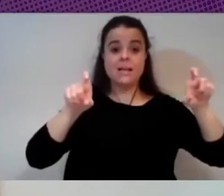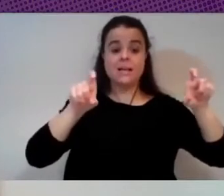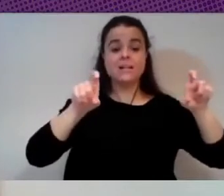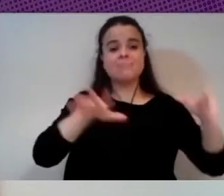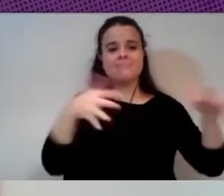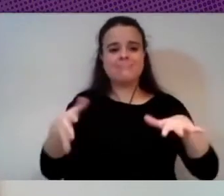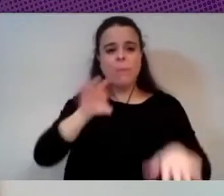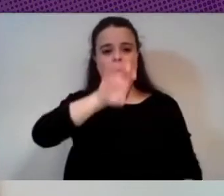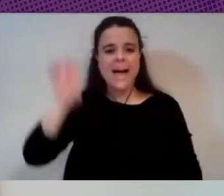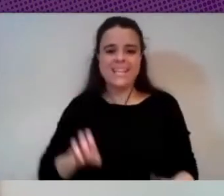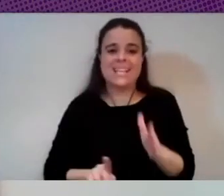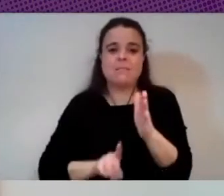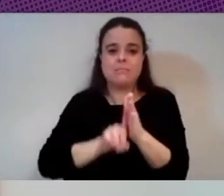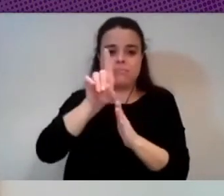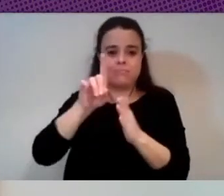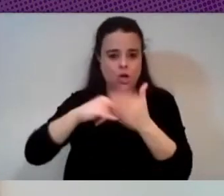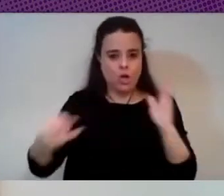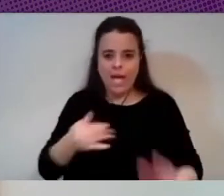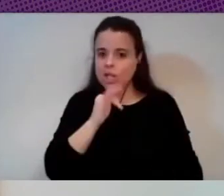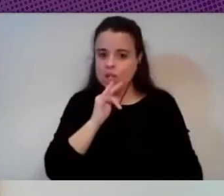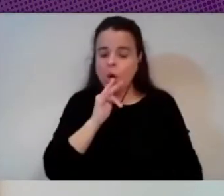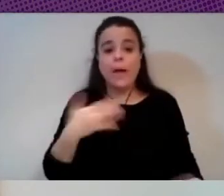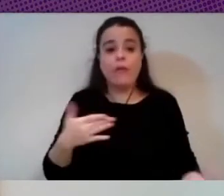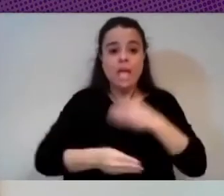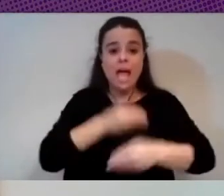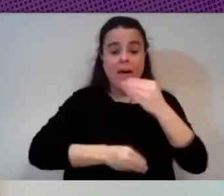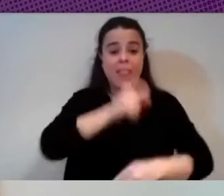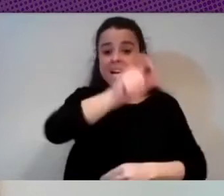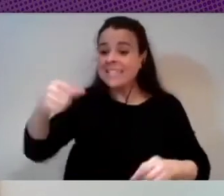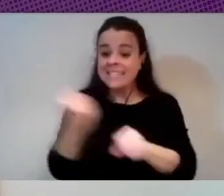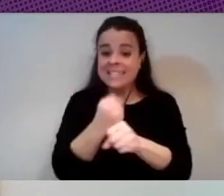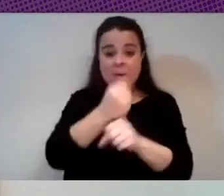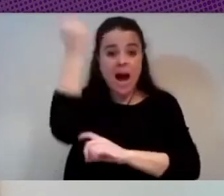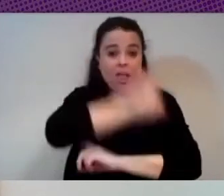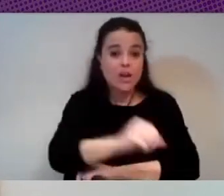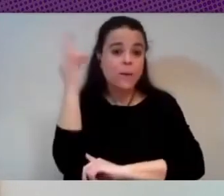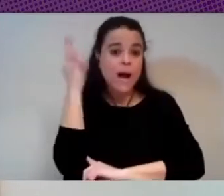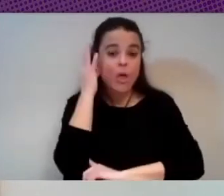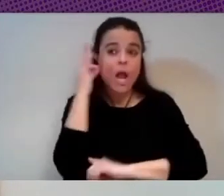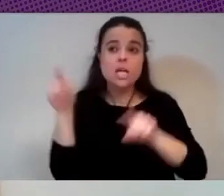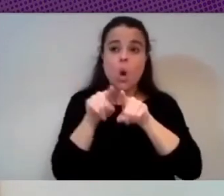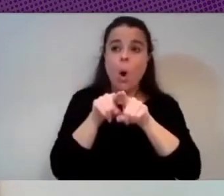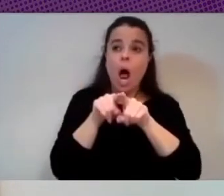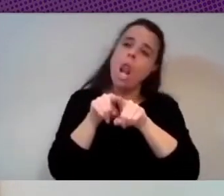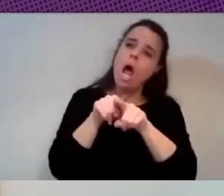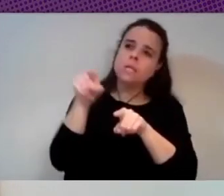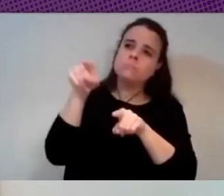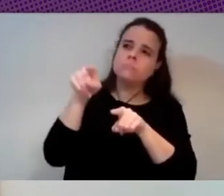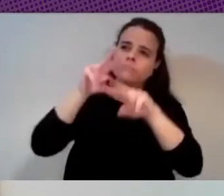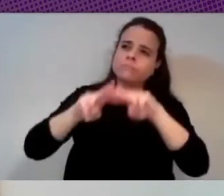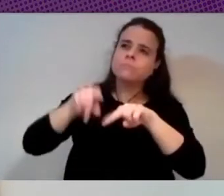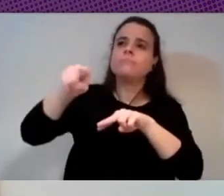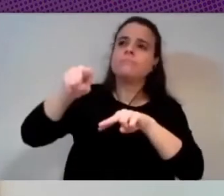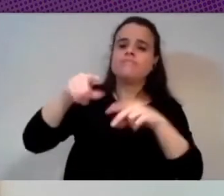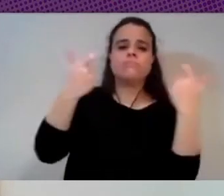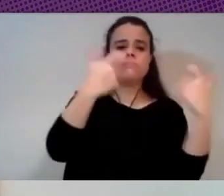tecnologías las están usando para catalogar a la masa de trabajadoras y trabajadores y para medir el rendimiento entonces esto es una de